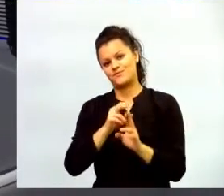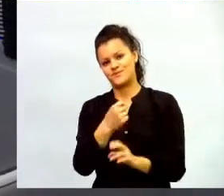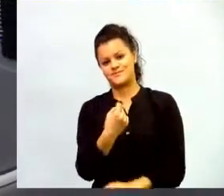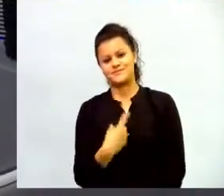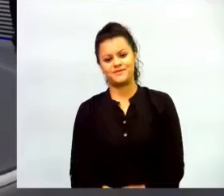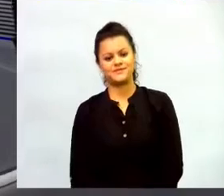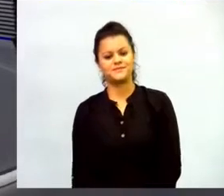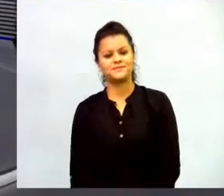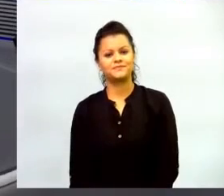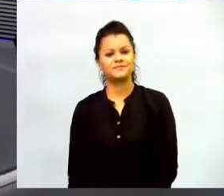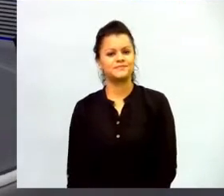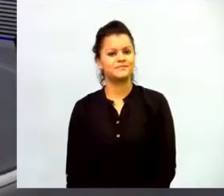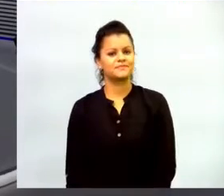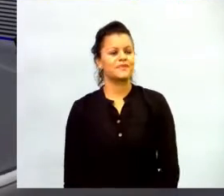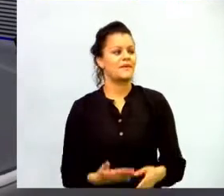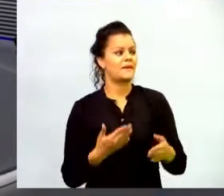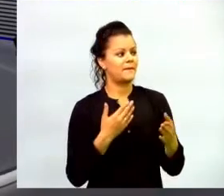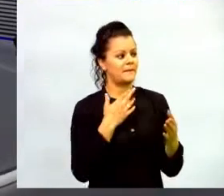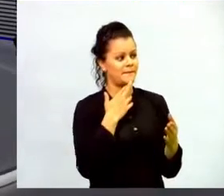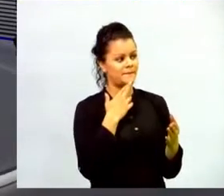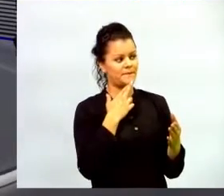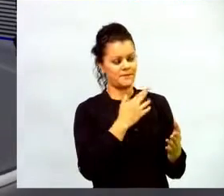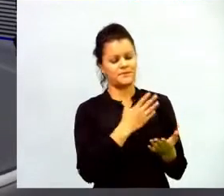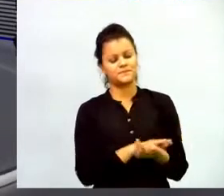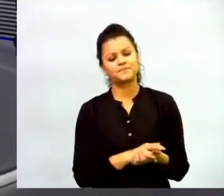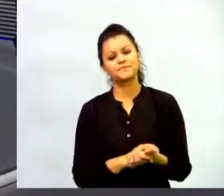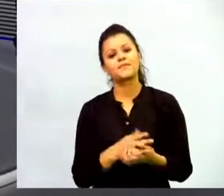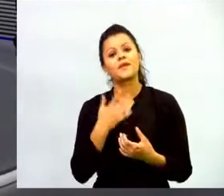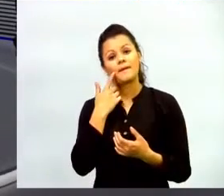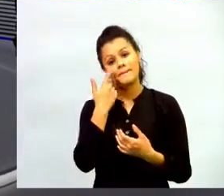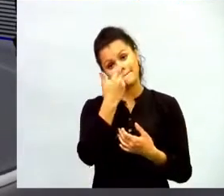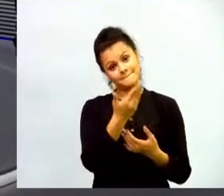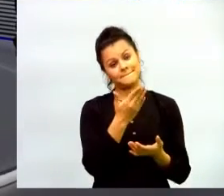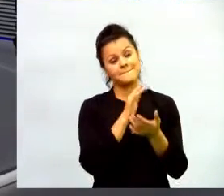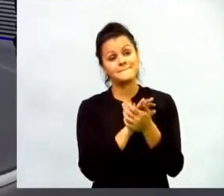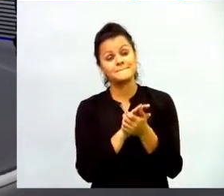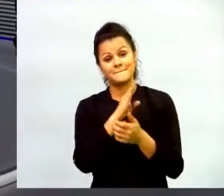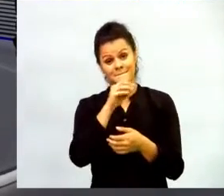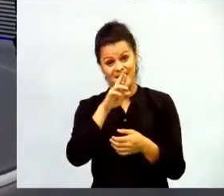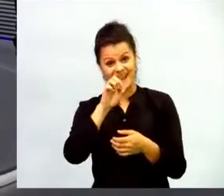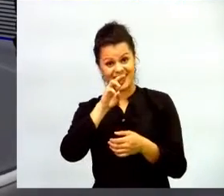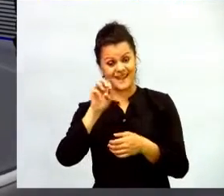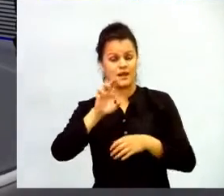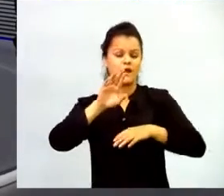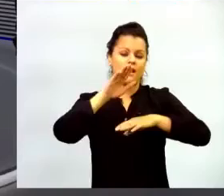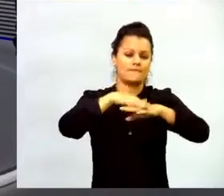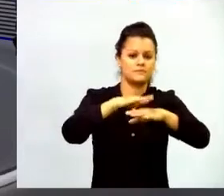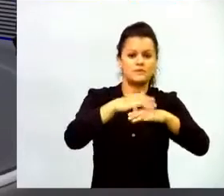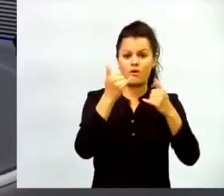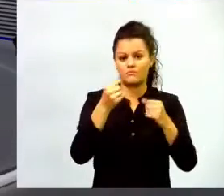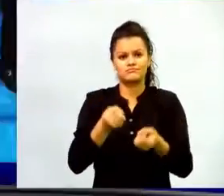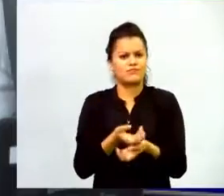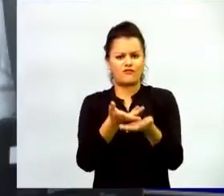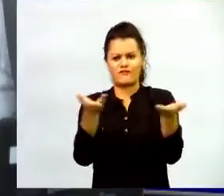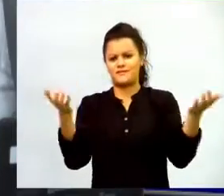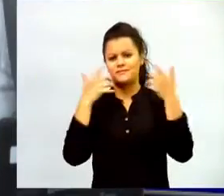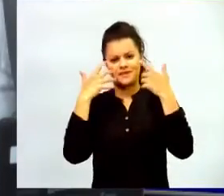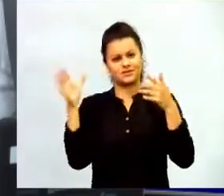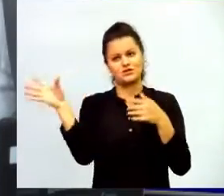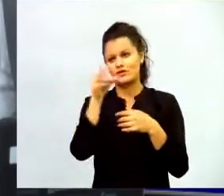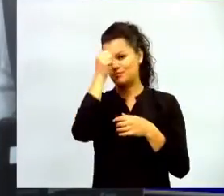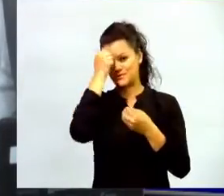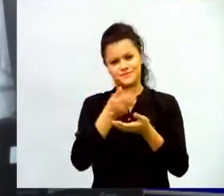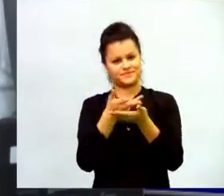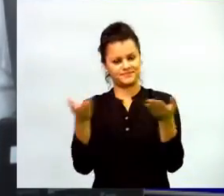bueno Brainer hoy tienes una oferta grande todos los docentes tienen una oferta grande de tres tipos de programas que te